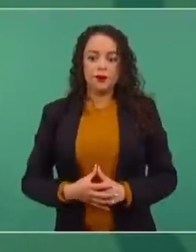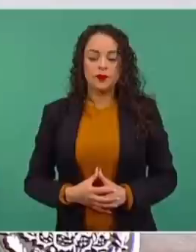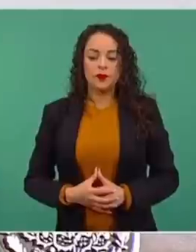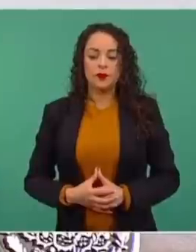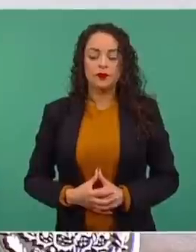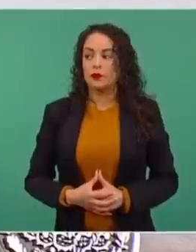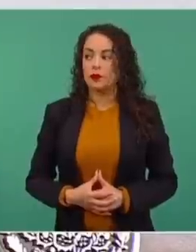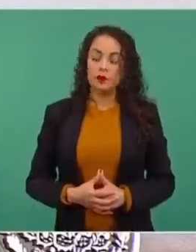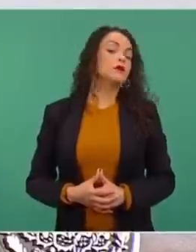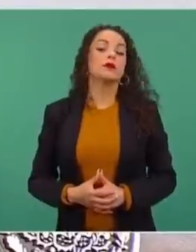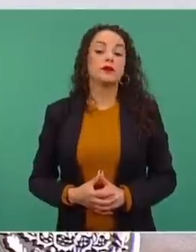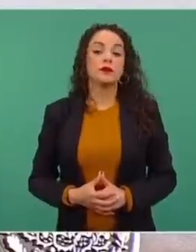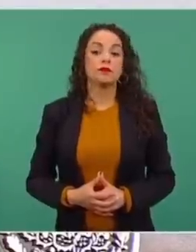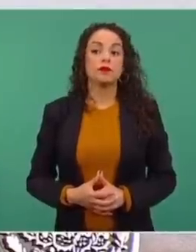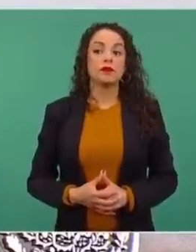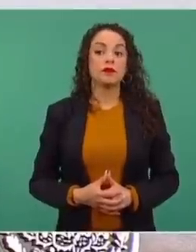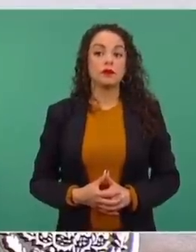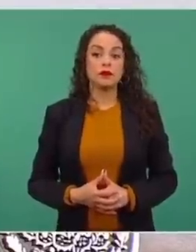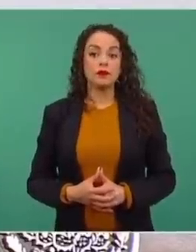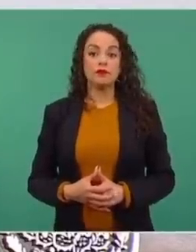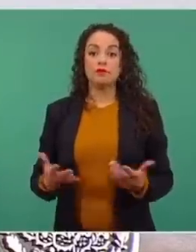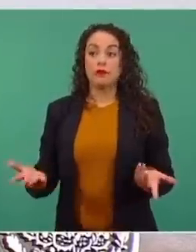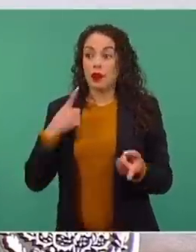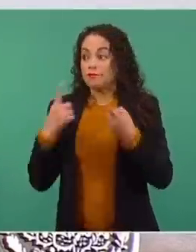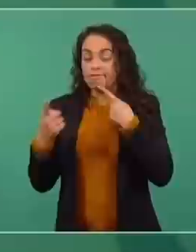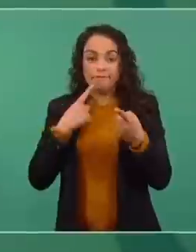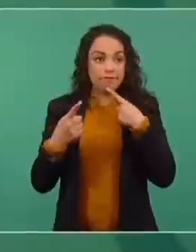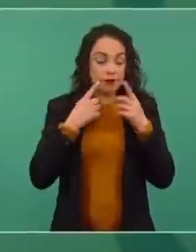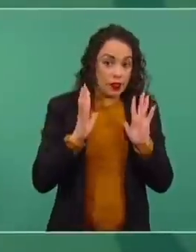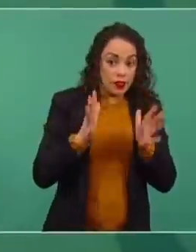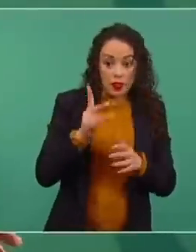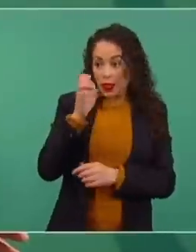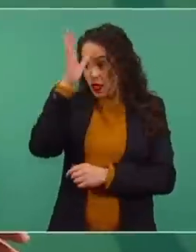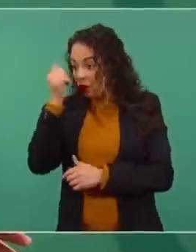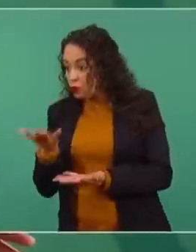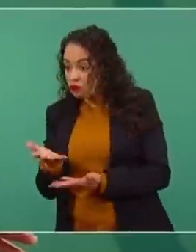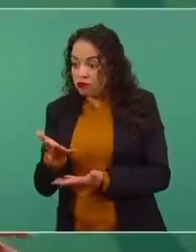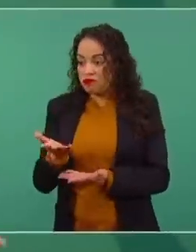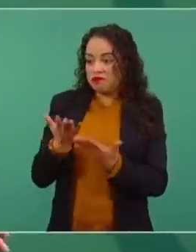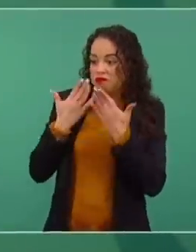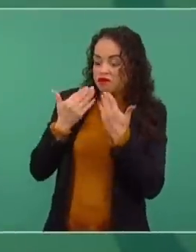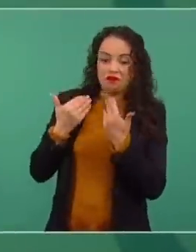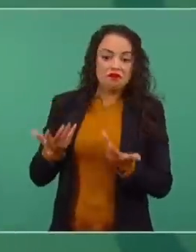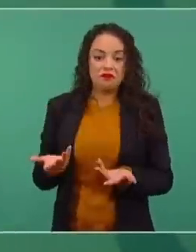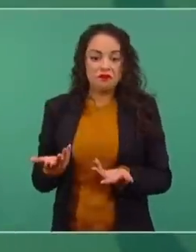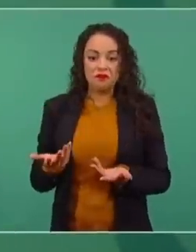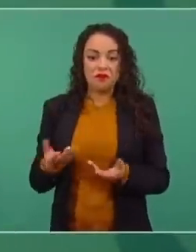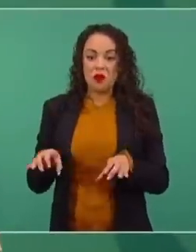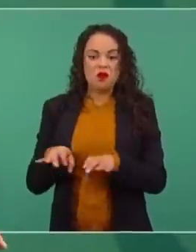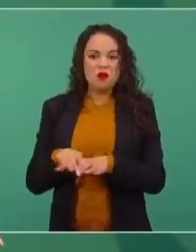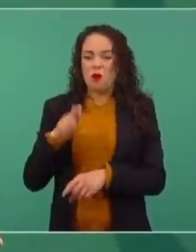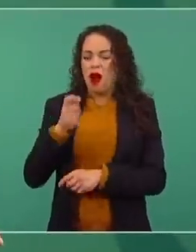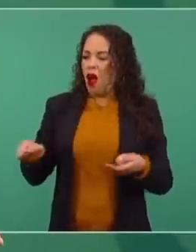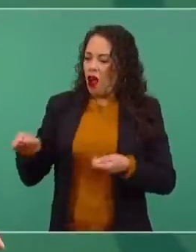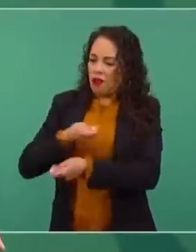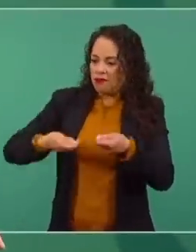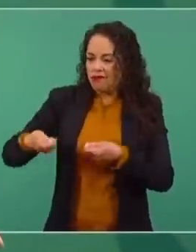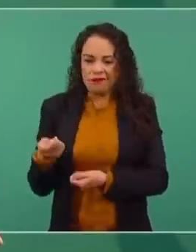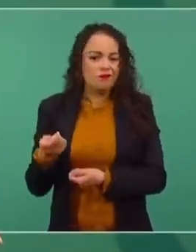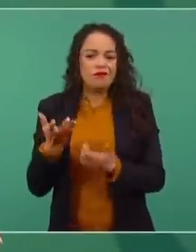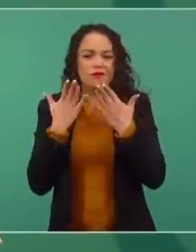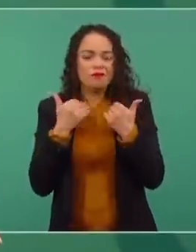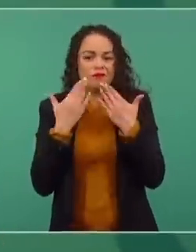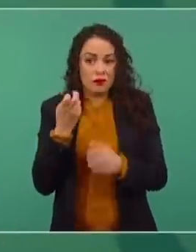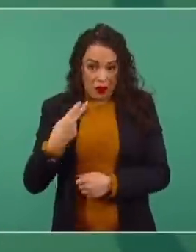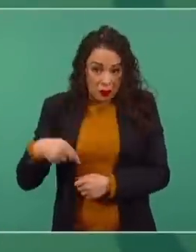ninguna negociación, no hay moneda de cambio. Eso nosotros no